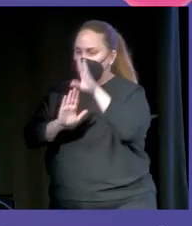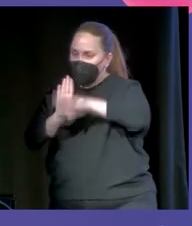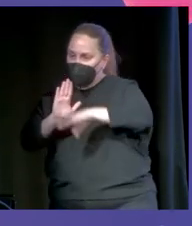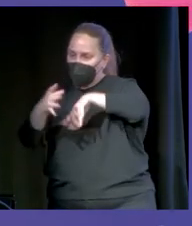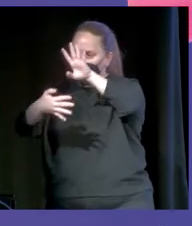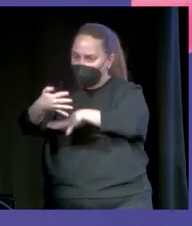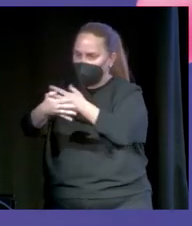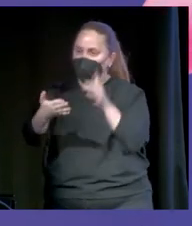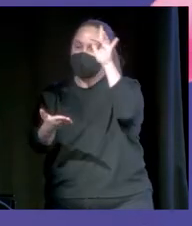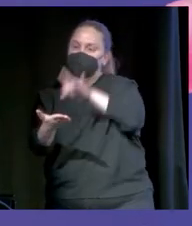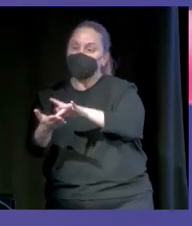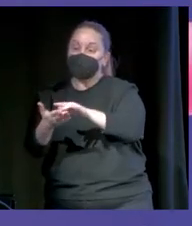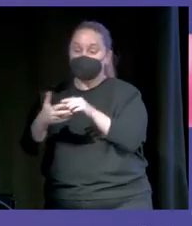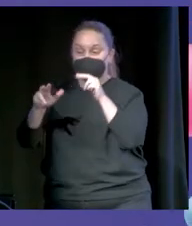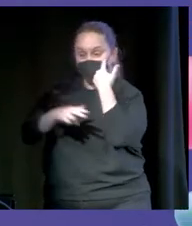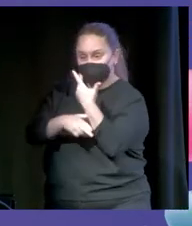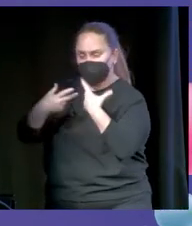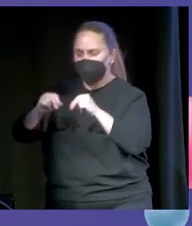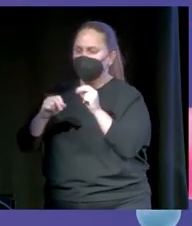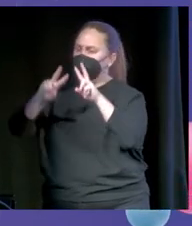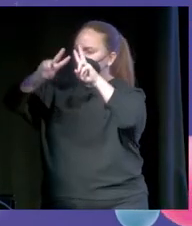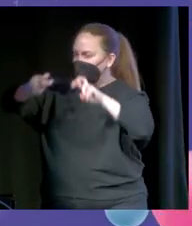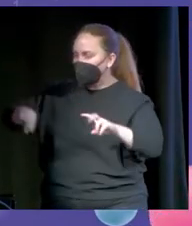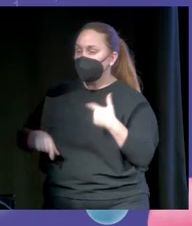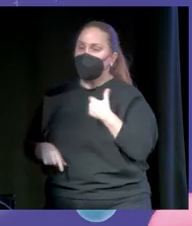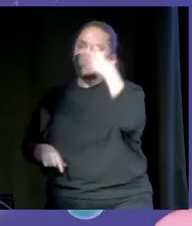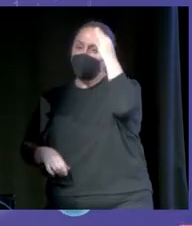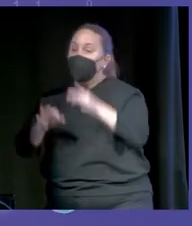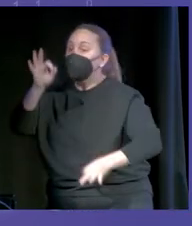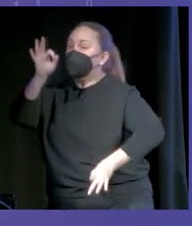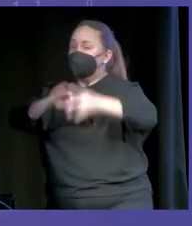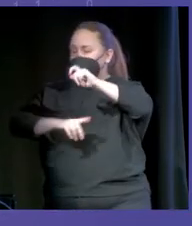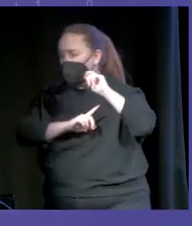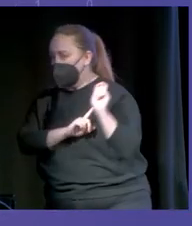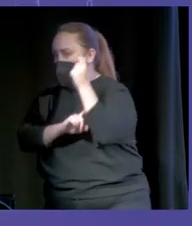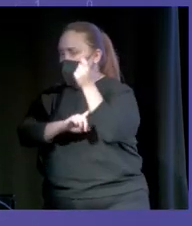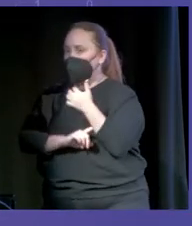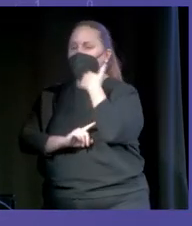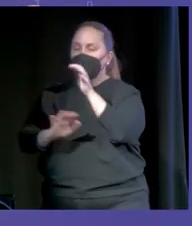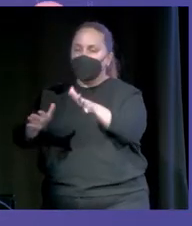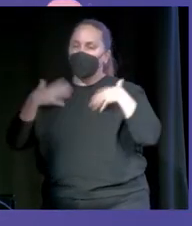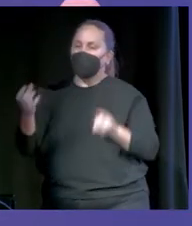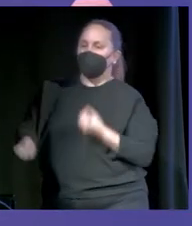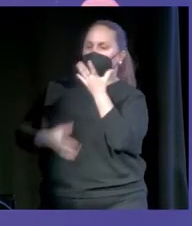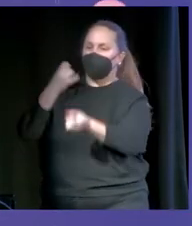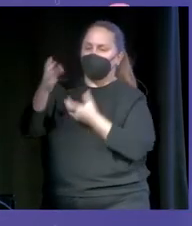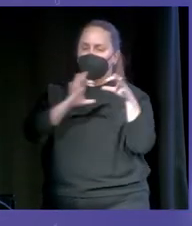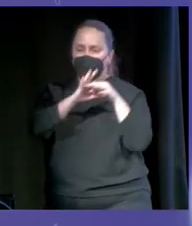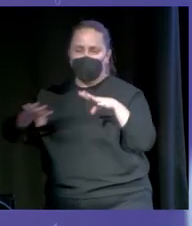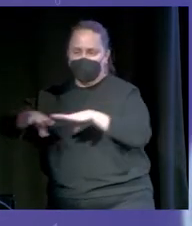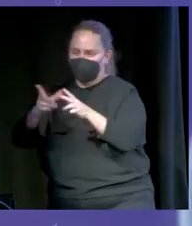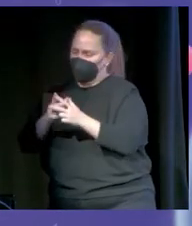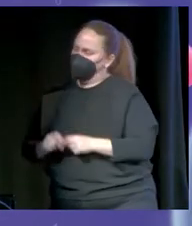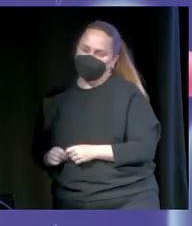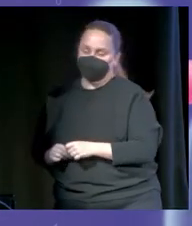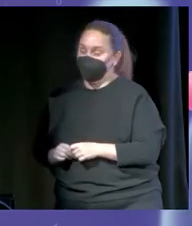Mirad, yo no creo demasiado en los supergolpes de suerte. No creo demasiado en la improvisación en todo esto de las redes sociales. Mi padre, al